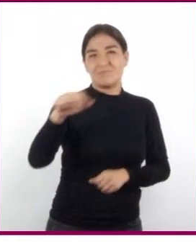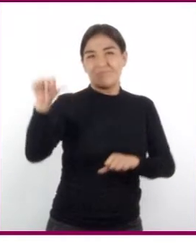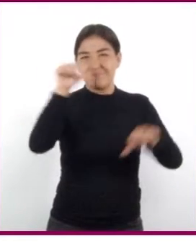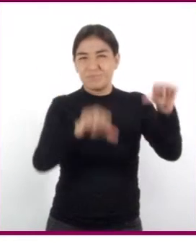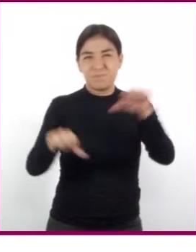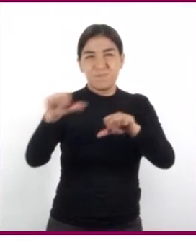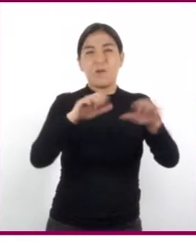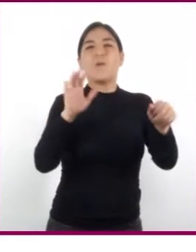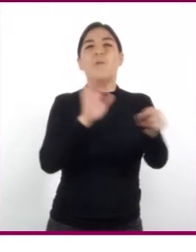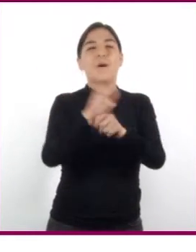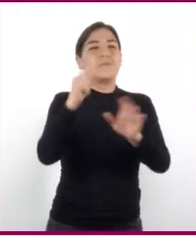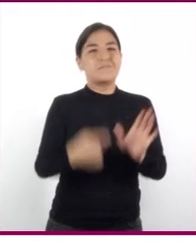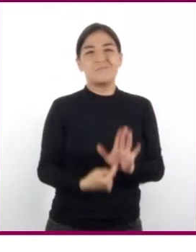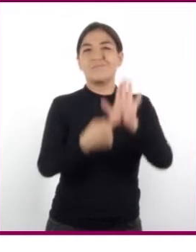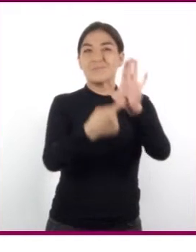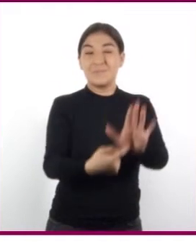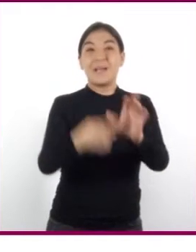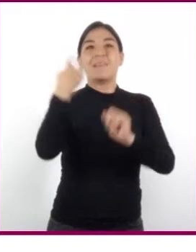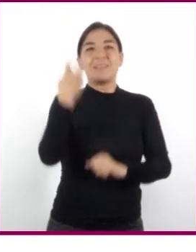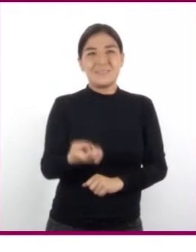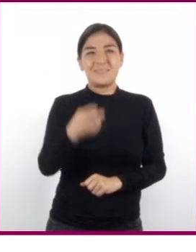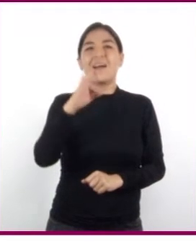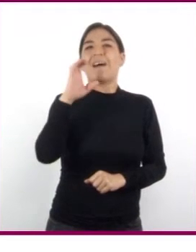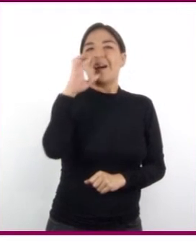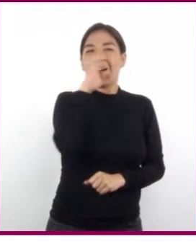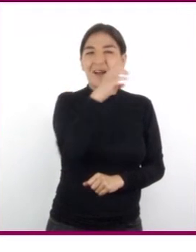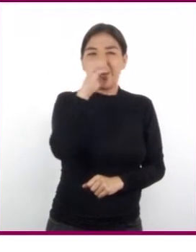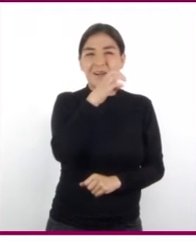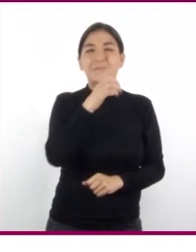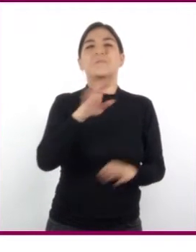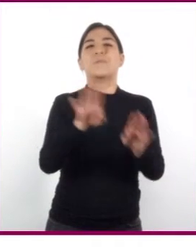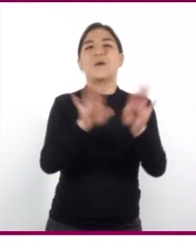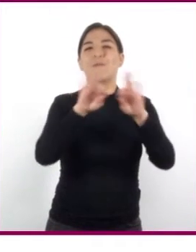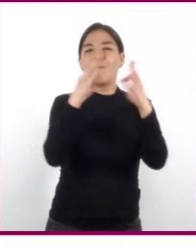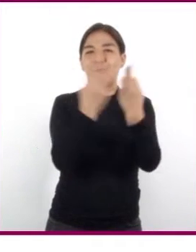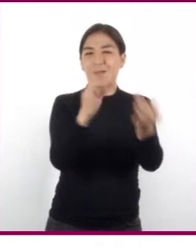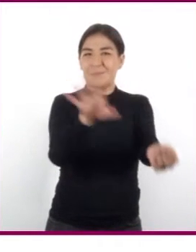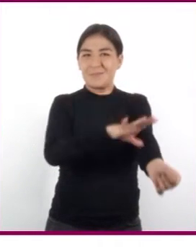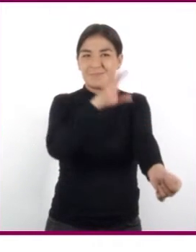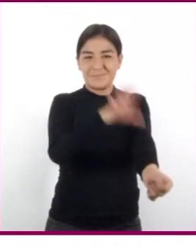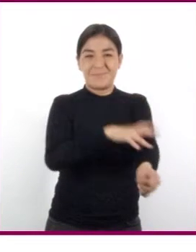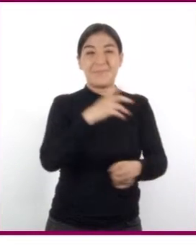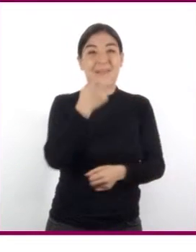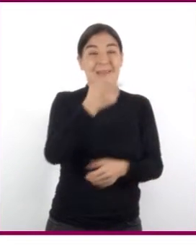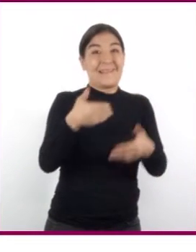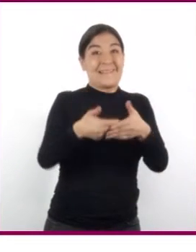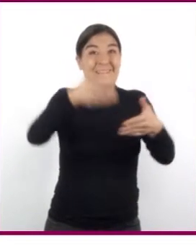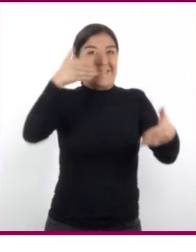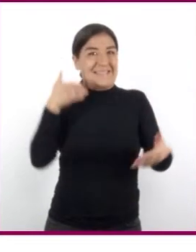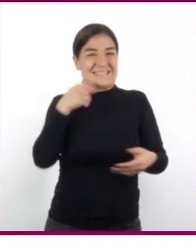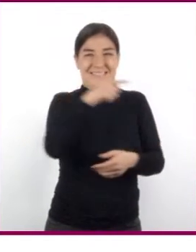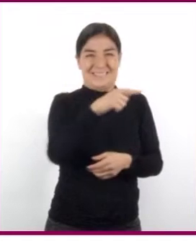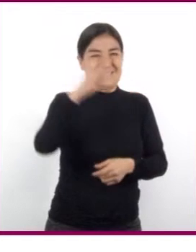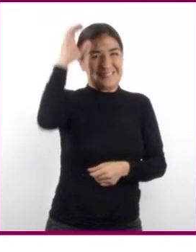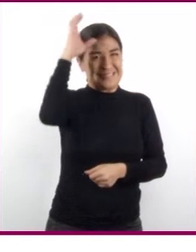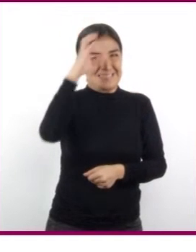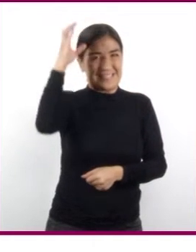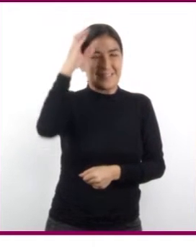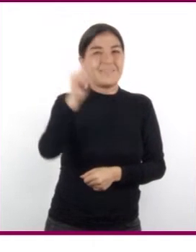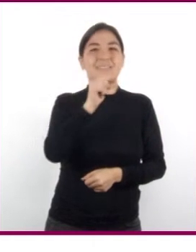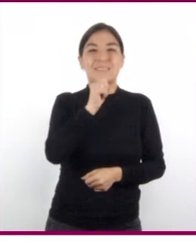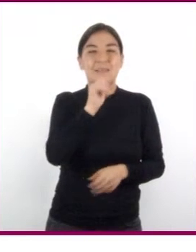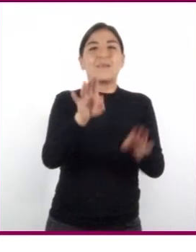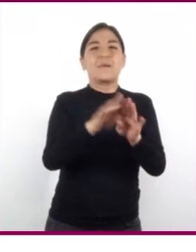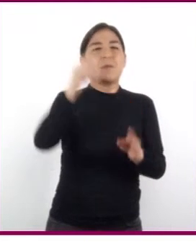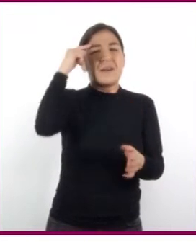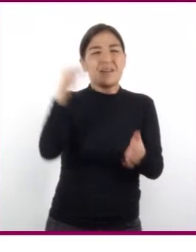con los cuales demostró que el calor es una forma de energía. Antes de él, se creía que el calor y